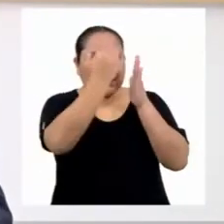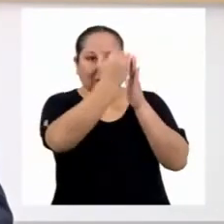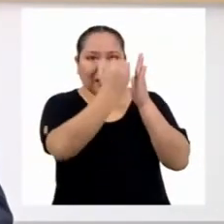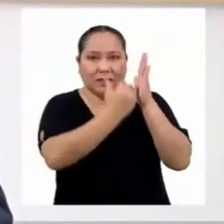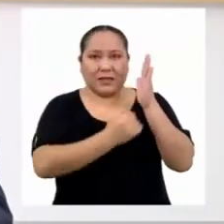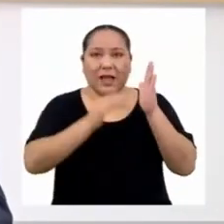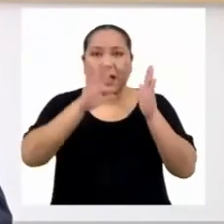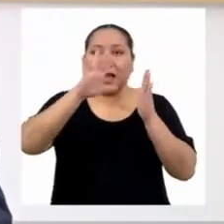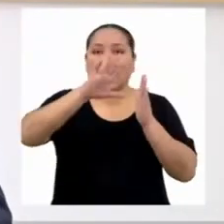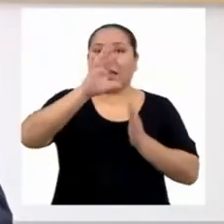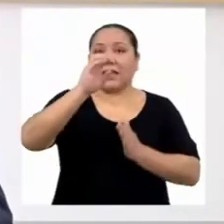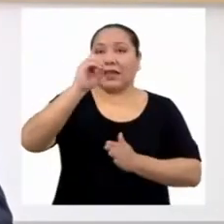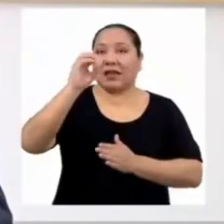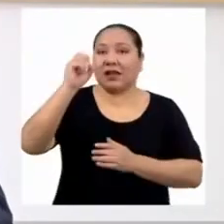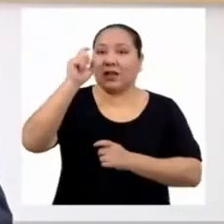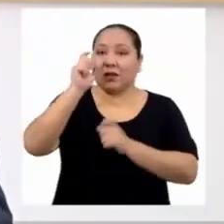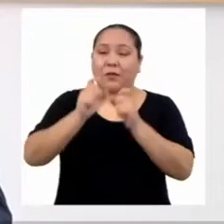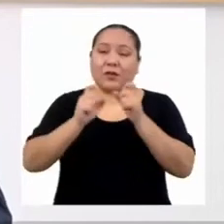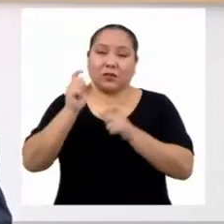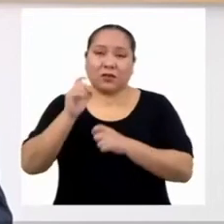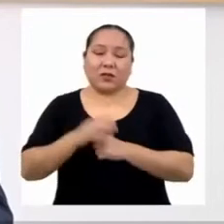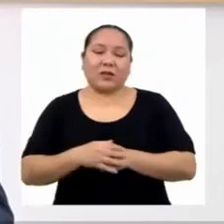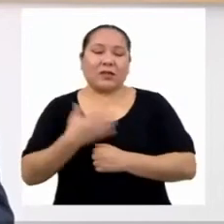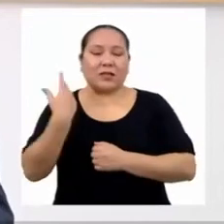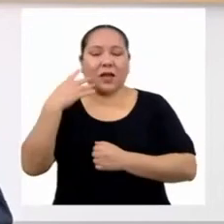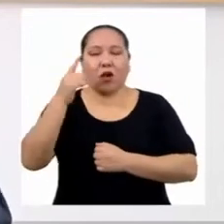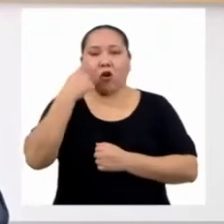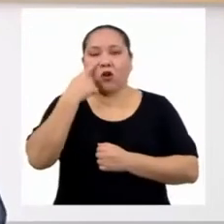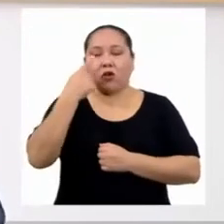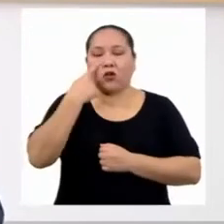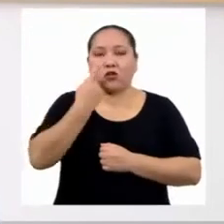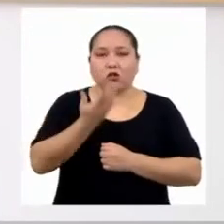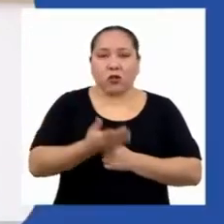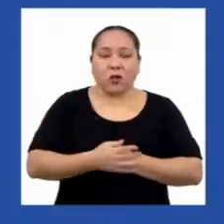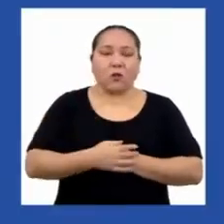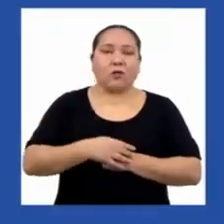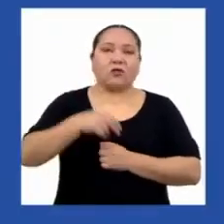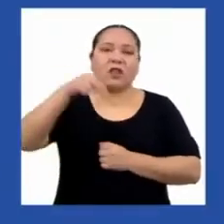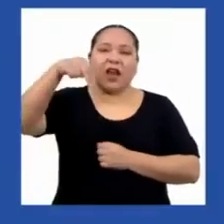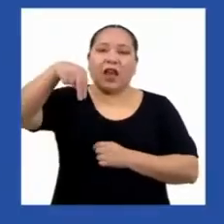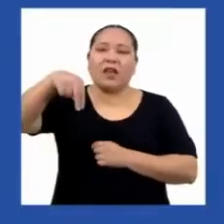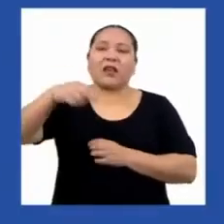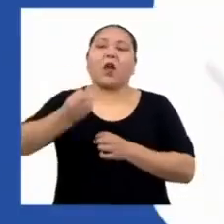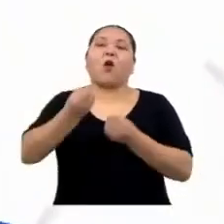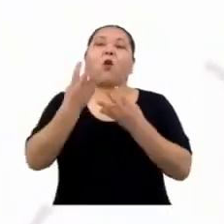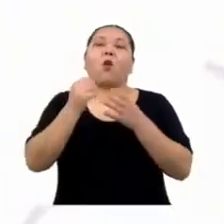esta lista sabemos también los valores de N aplicados aquí.